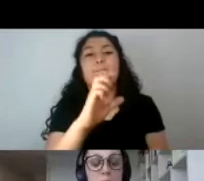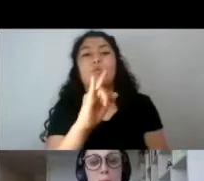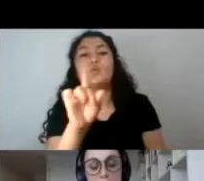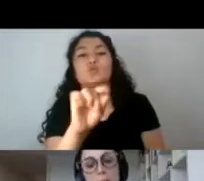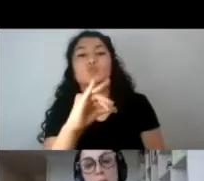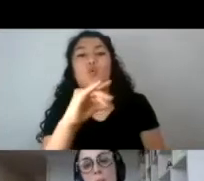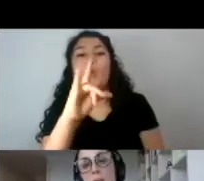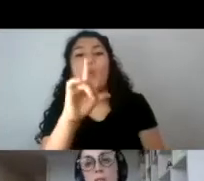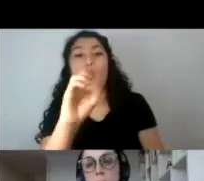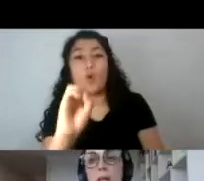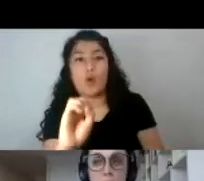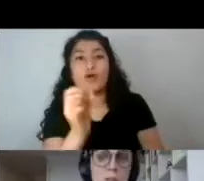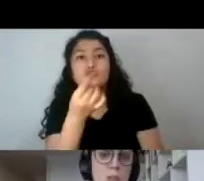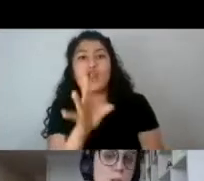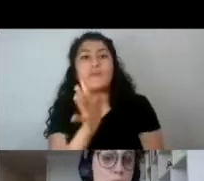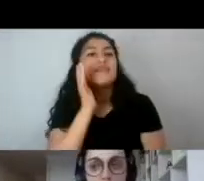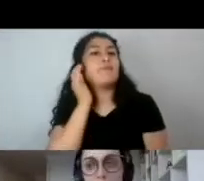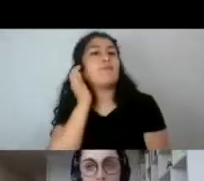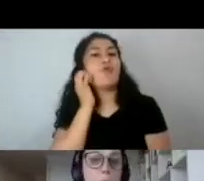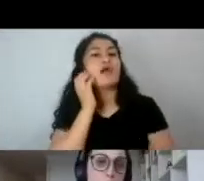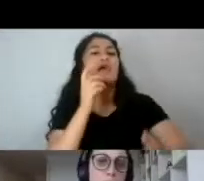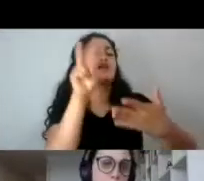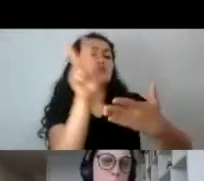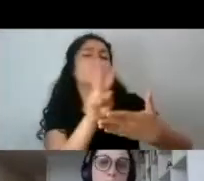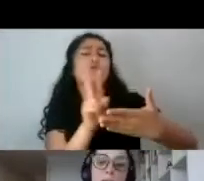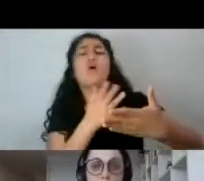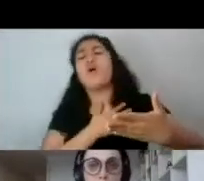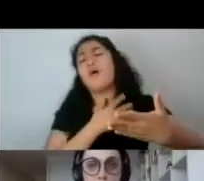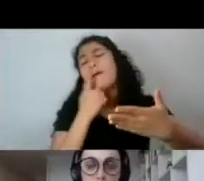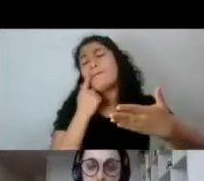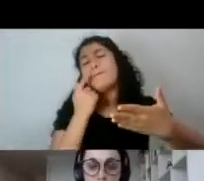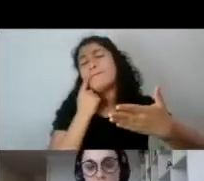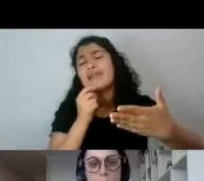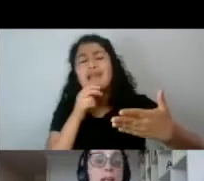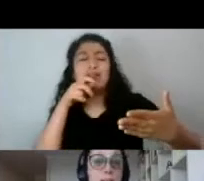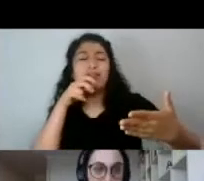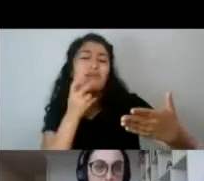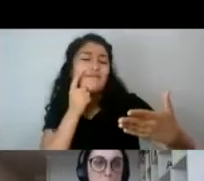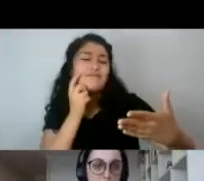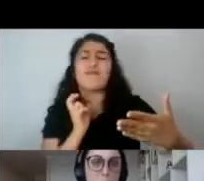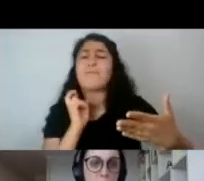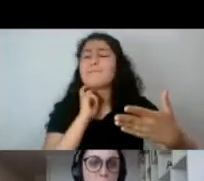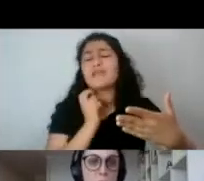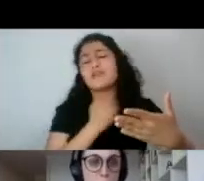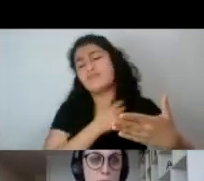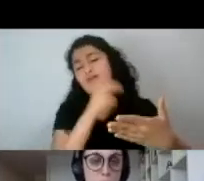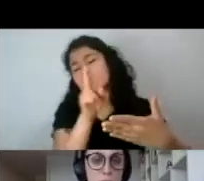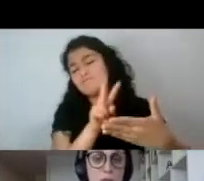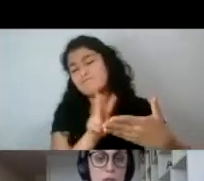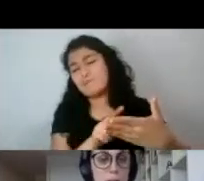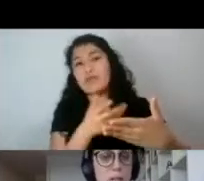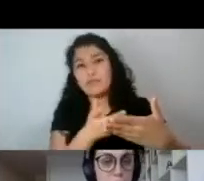1500 páginas con Bella Swan hablando todo el día de Edward, el vampiro, ¿no? O sea, bueno, también hay una construcción,